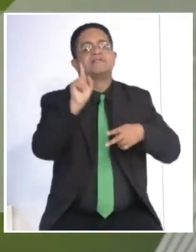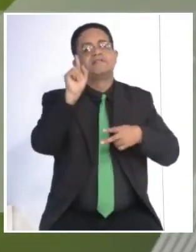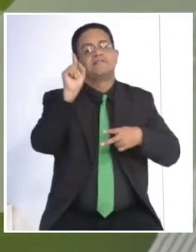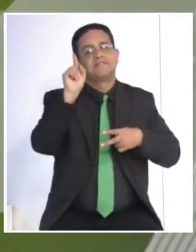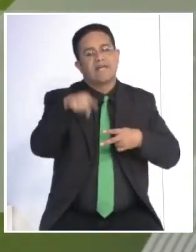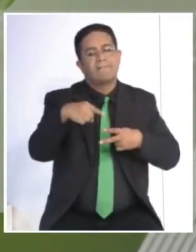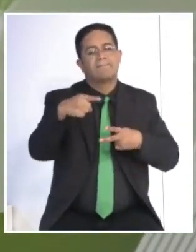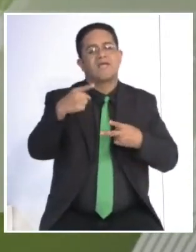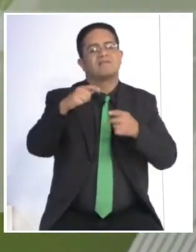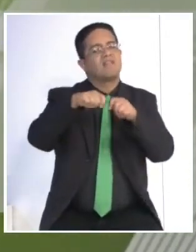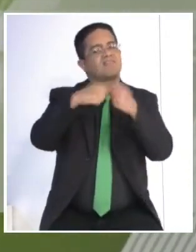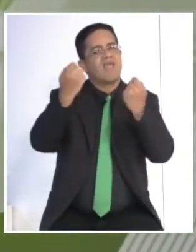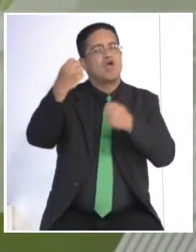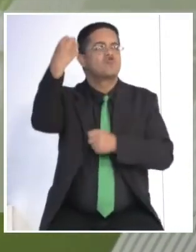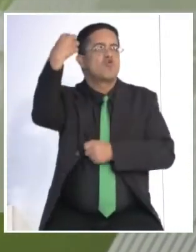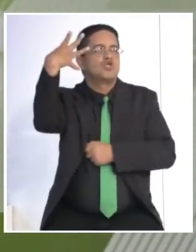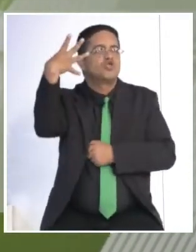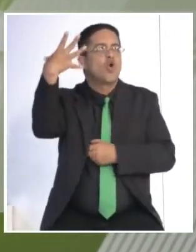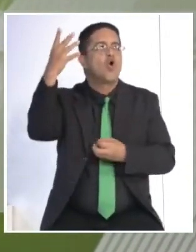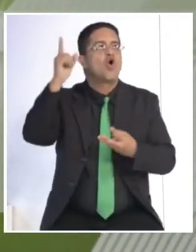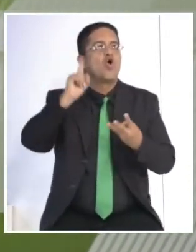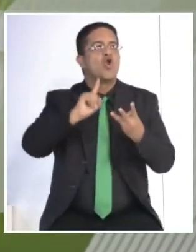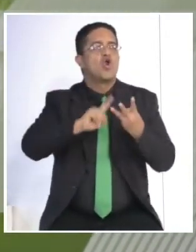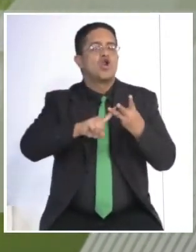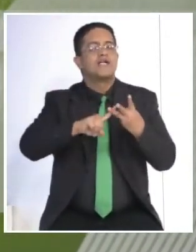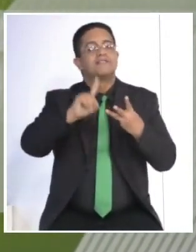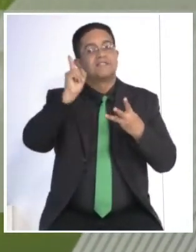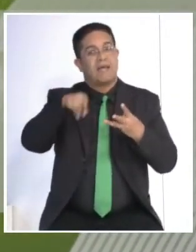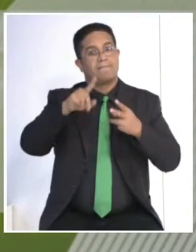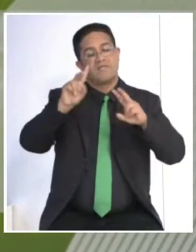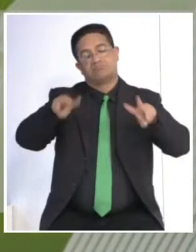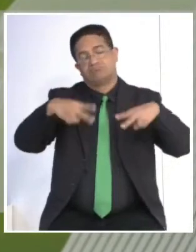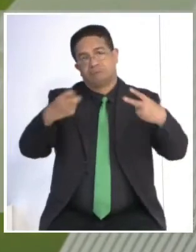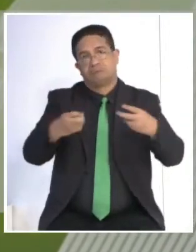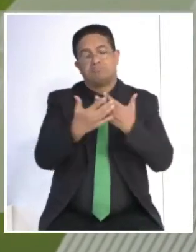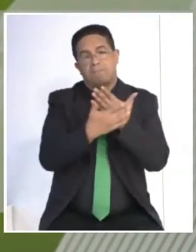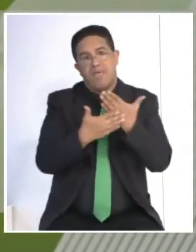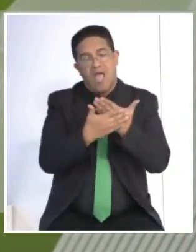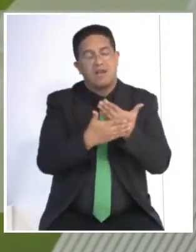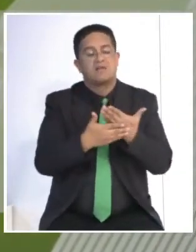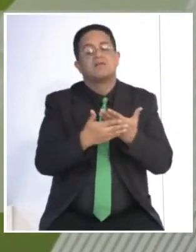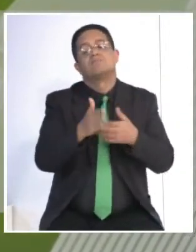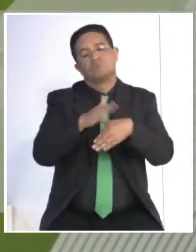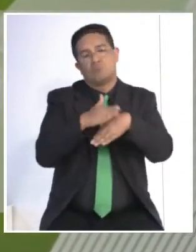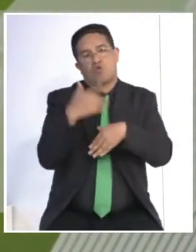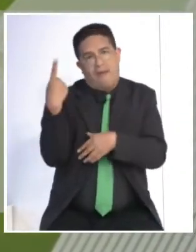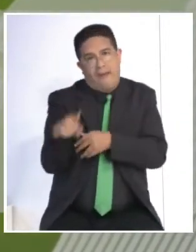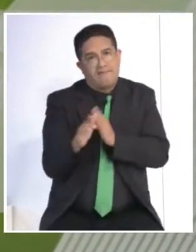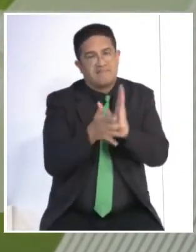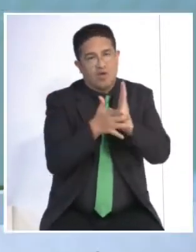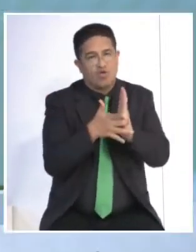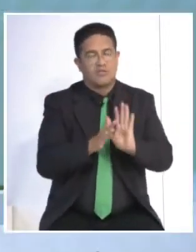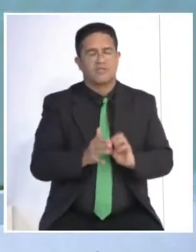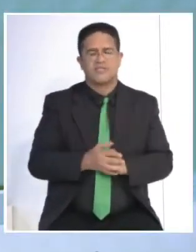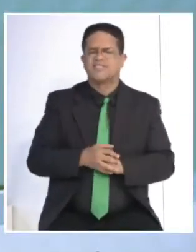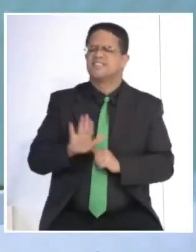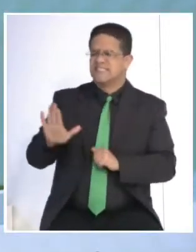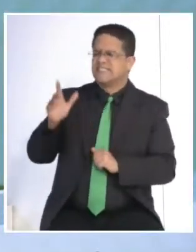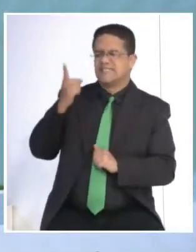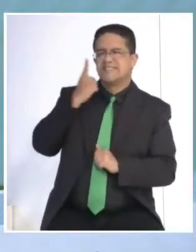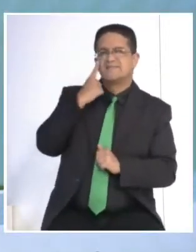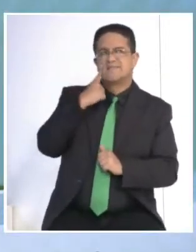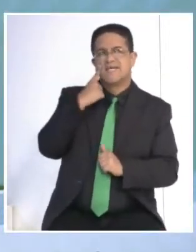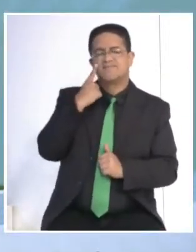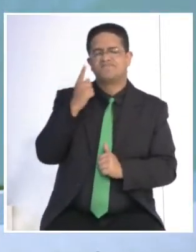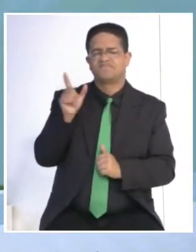pudiendo tratar daño solar, léntigos, arruguitas, calidad de piel, porque bueno, como digo, contamos con la tecnología para ello. Vamos a ver, ¿qué